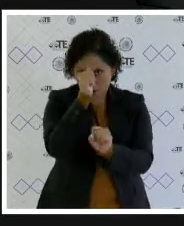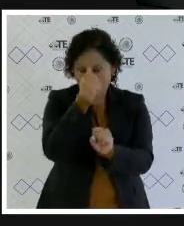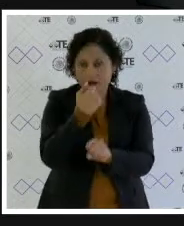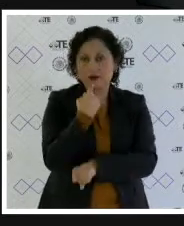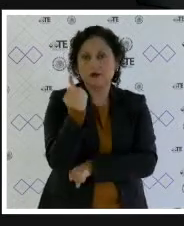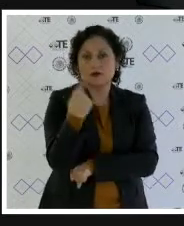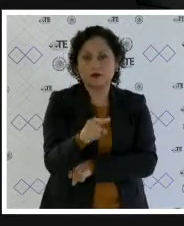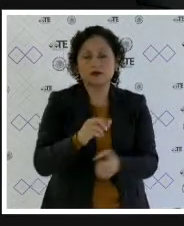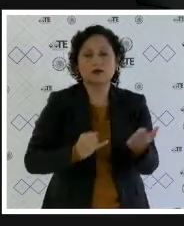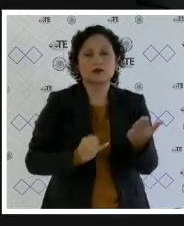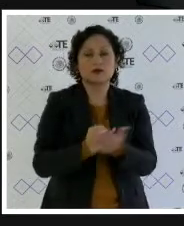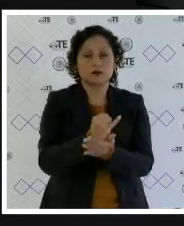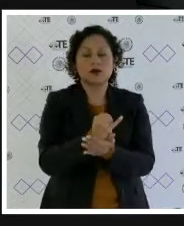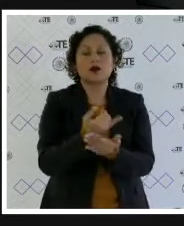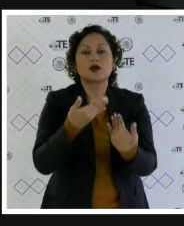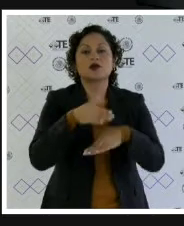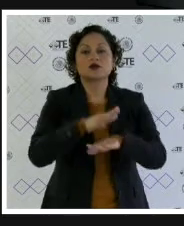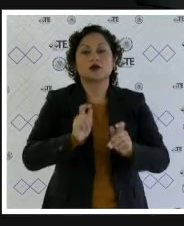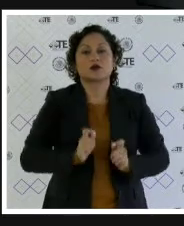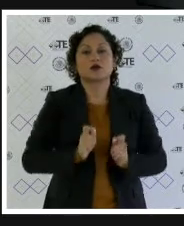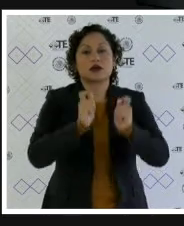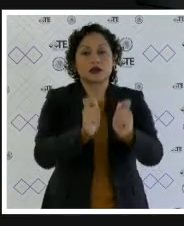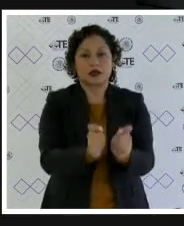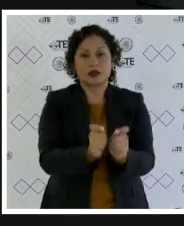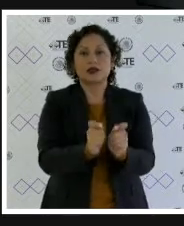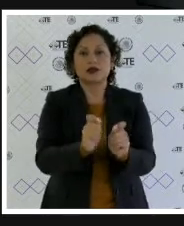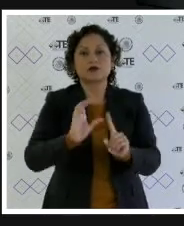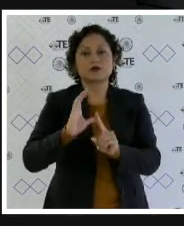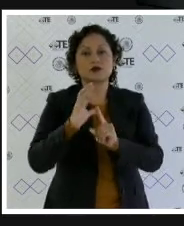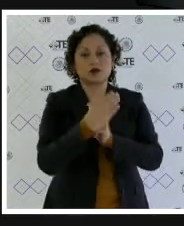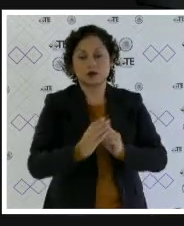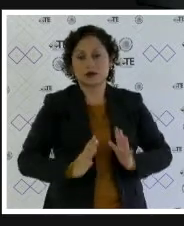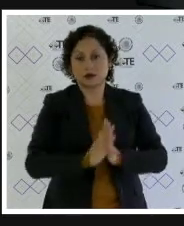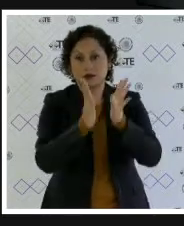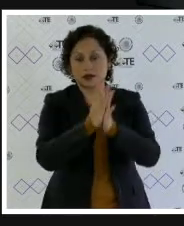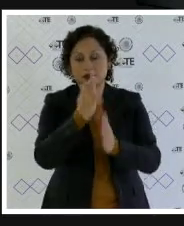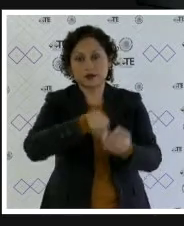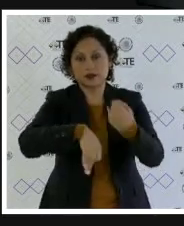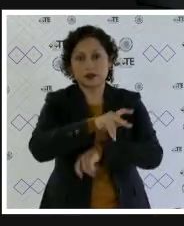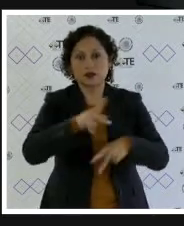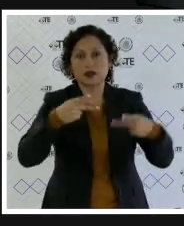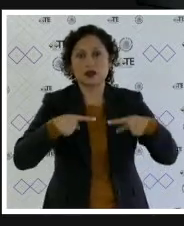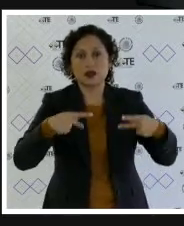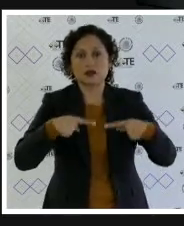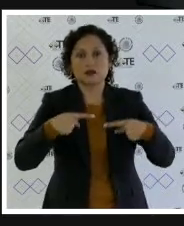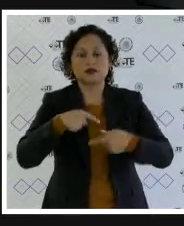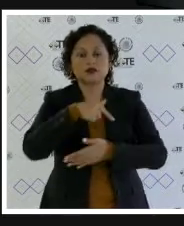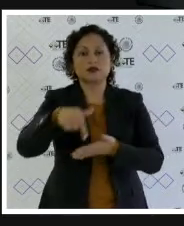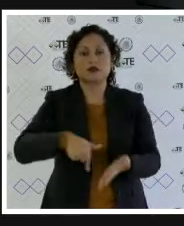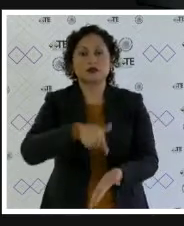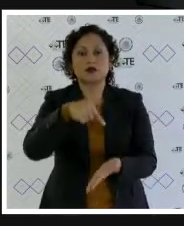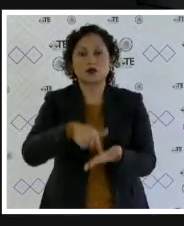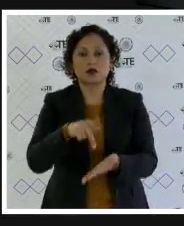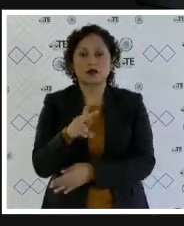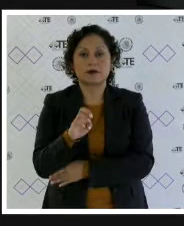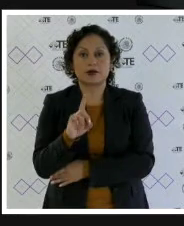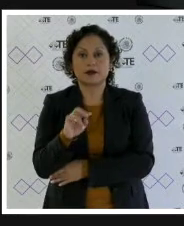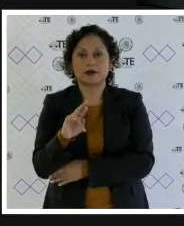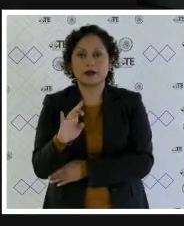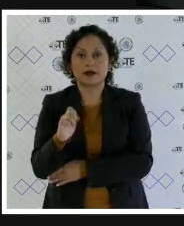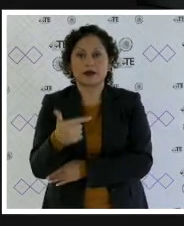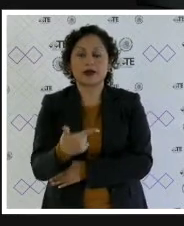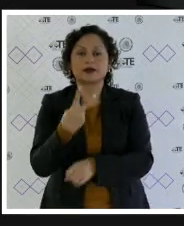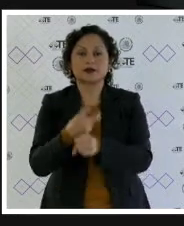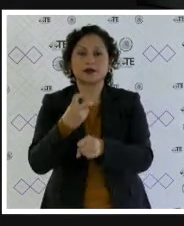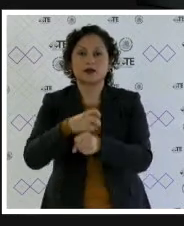impugnación la constancia de asignación e integración de la Comisión de Participación Comunitaria en la unidad territorial Pedregal de San Nicolás, segunda